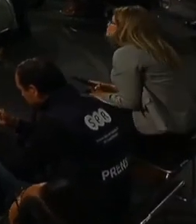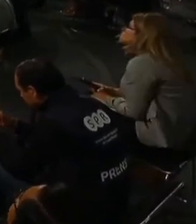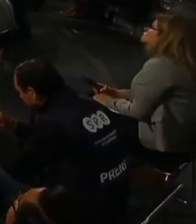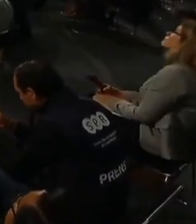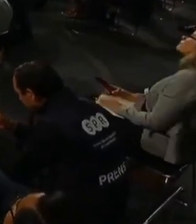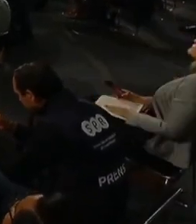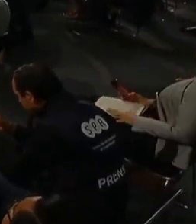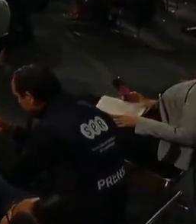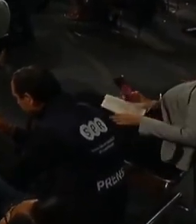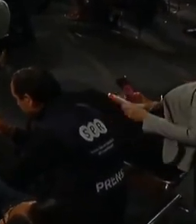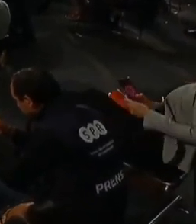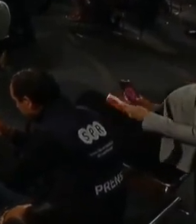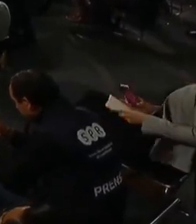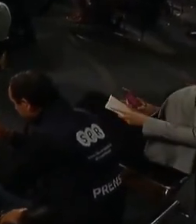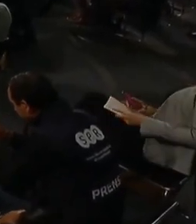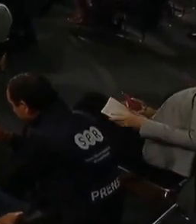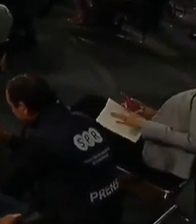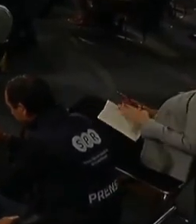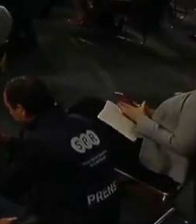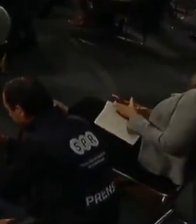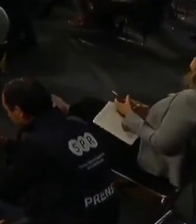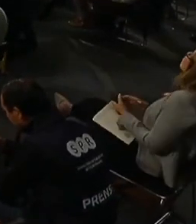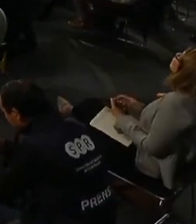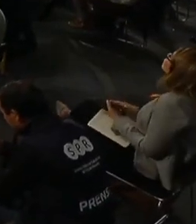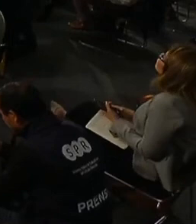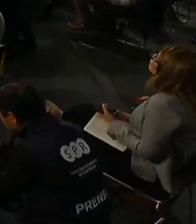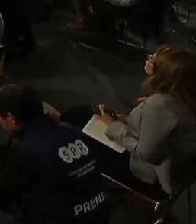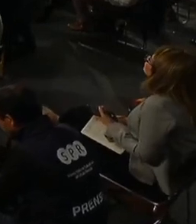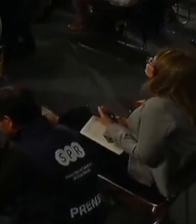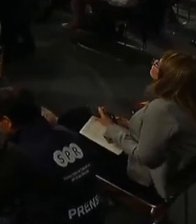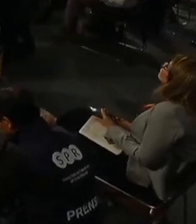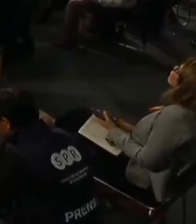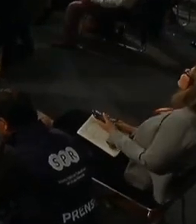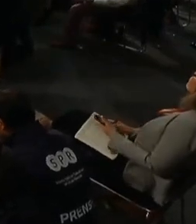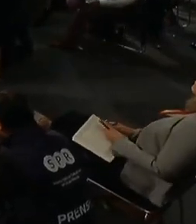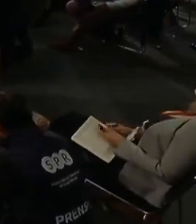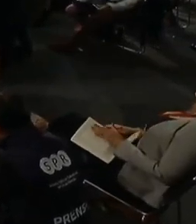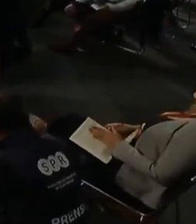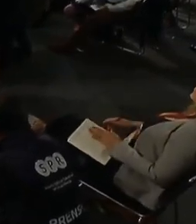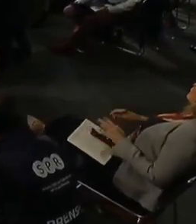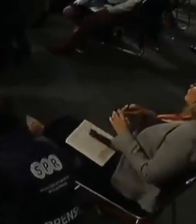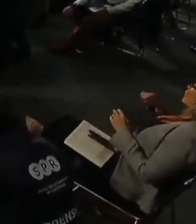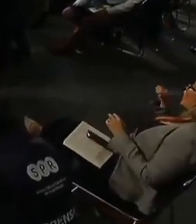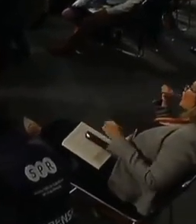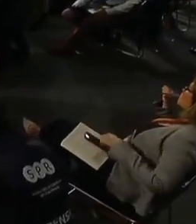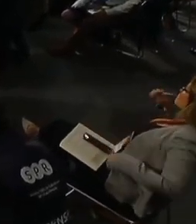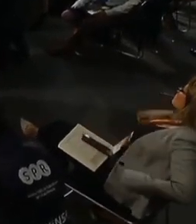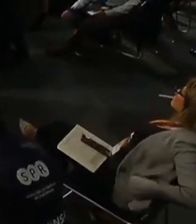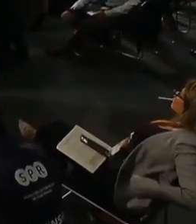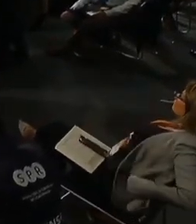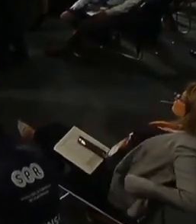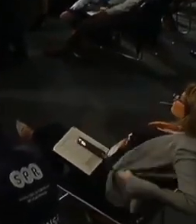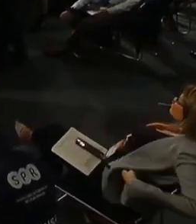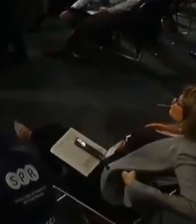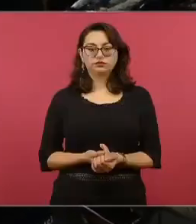Bueno, vamos a informar hoy sobre seguridad.